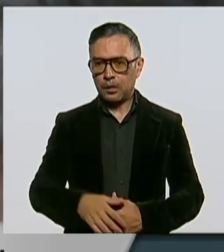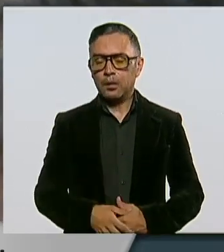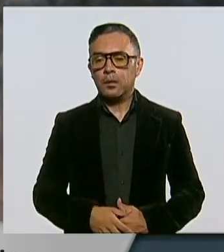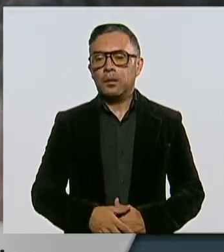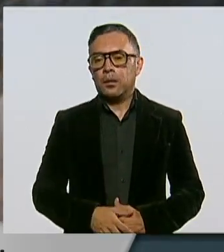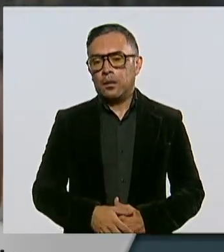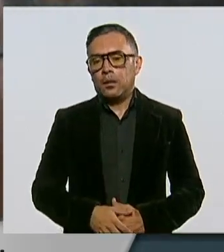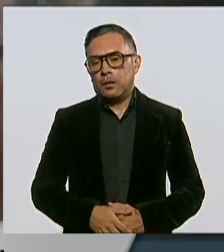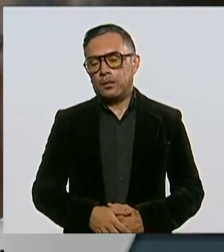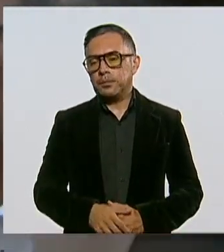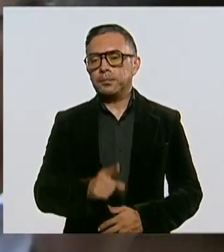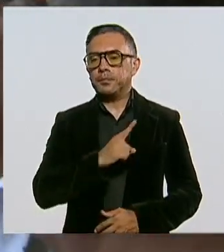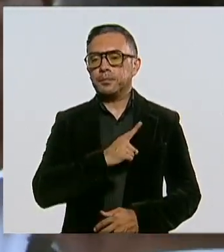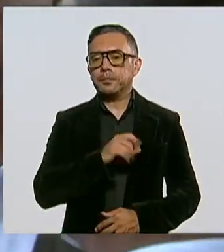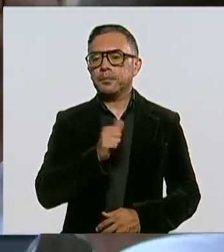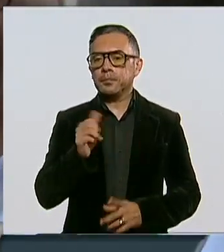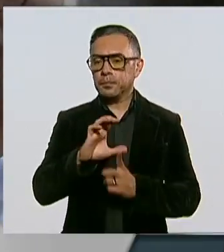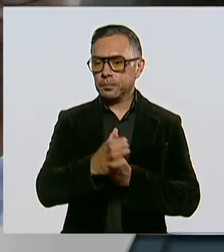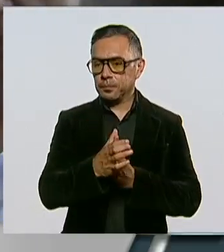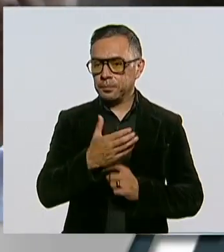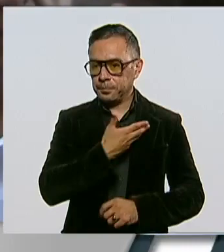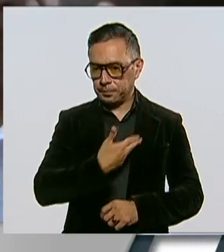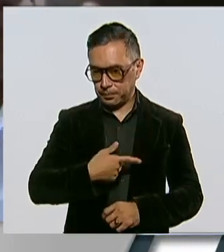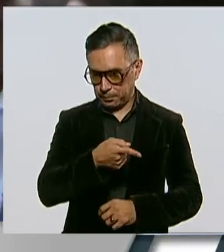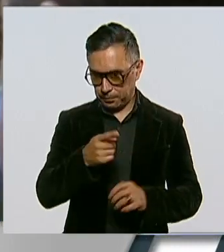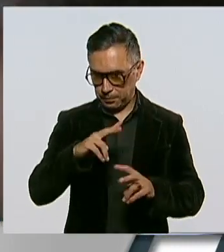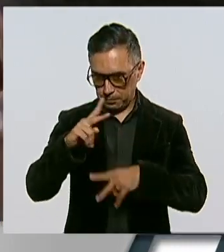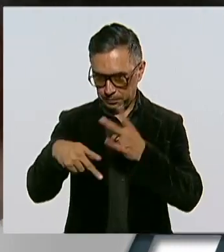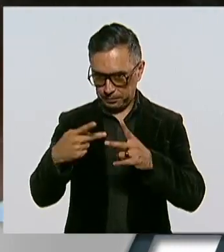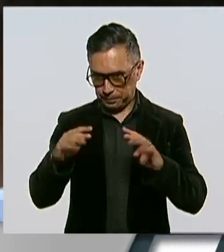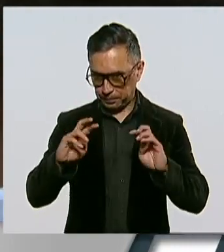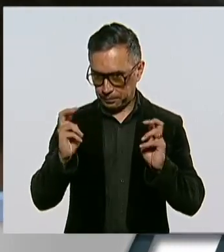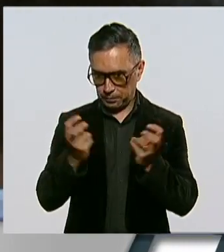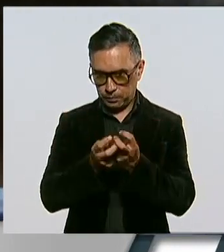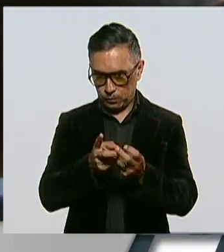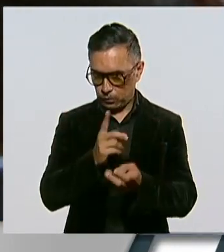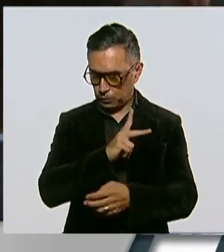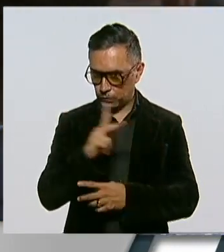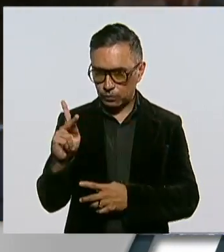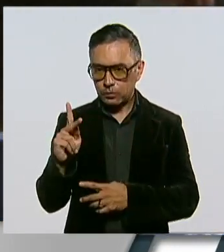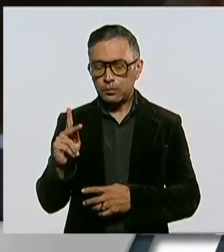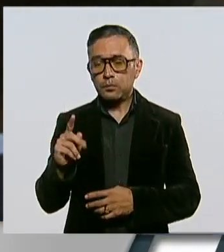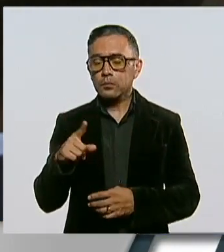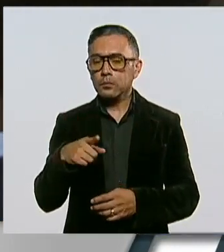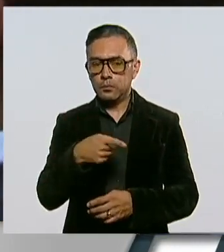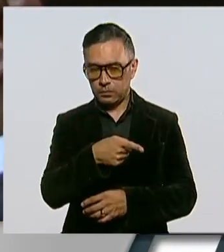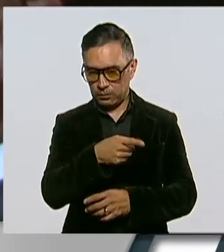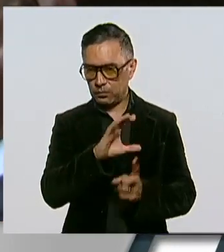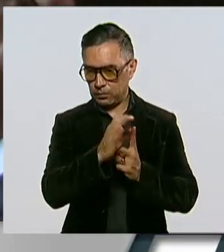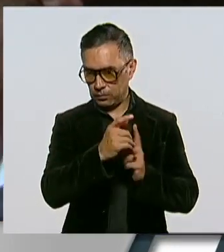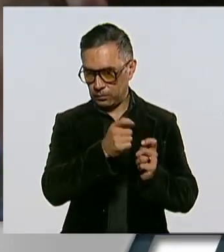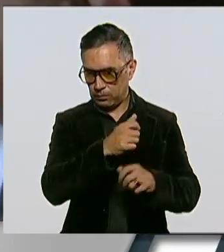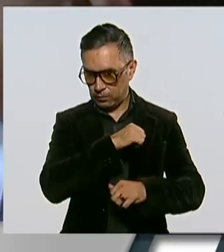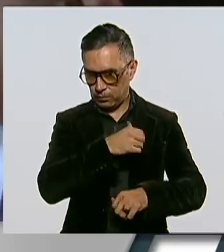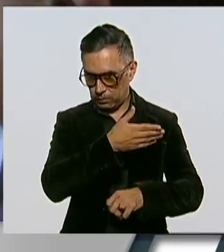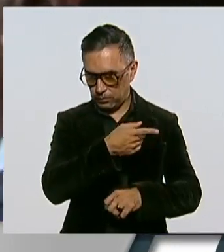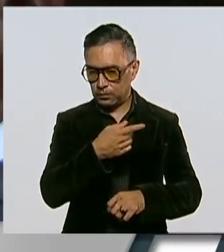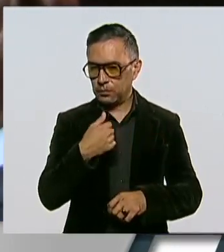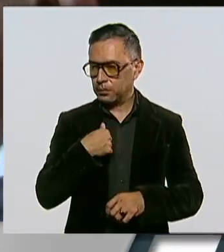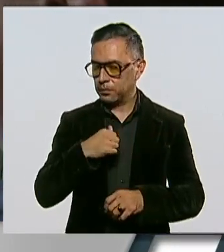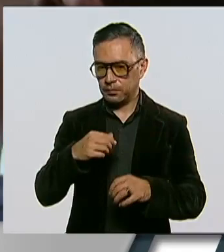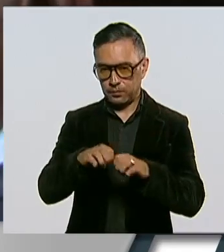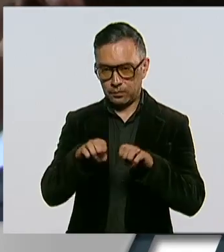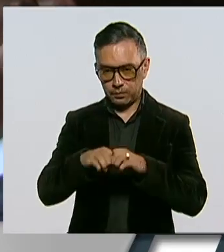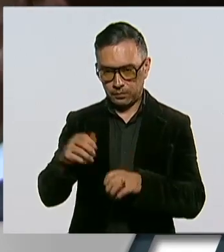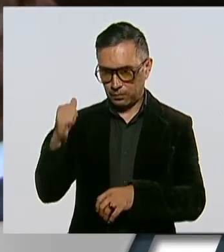Van puros presidentes de comisión. De hecho, mi compañero representa una comisión, por eso él va, mi equipo que viene